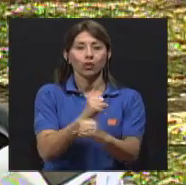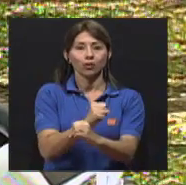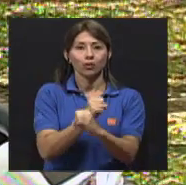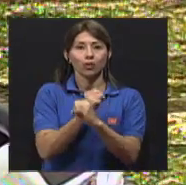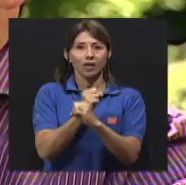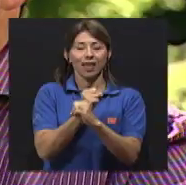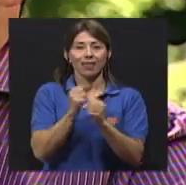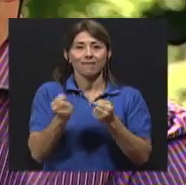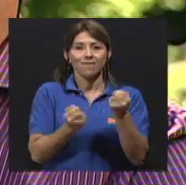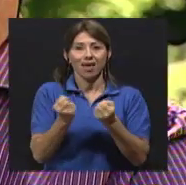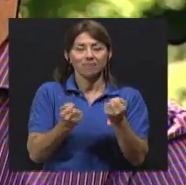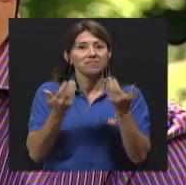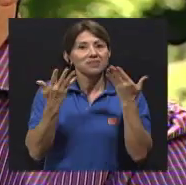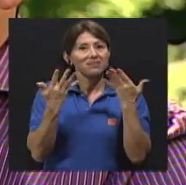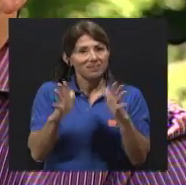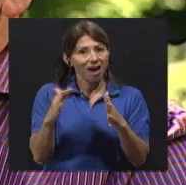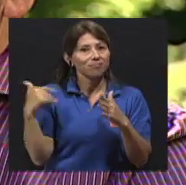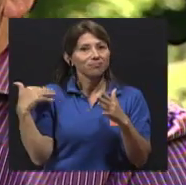existir.